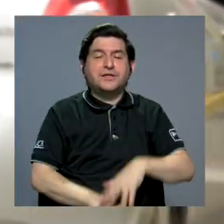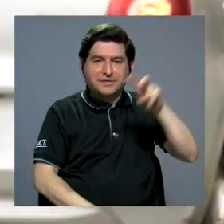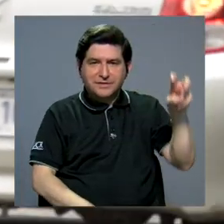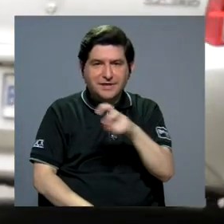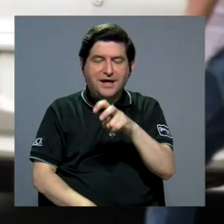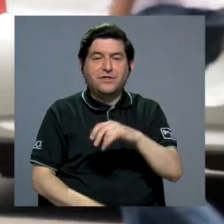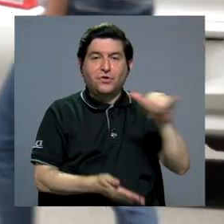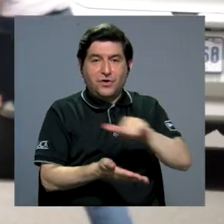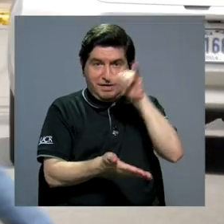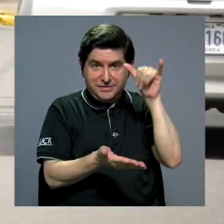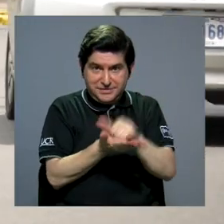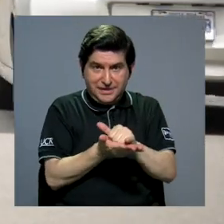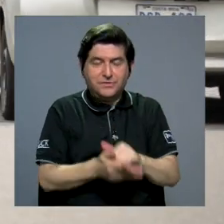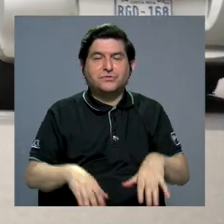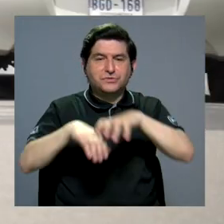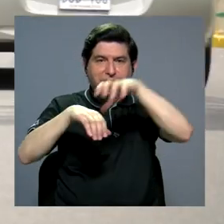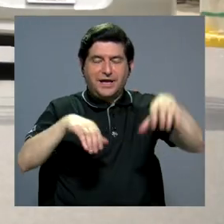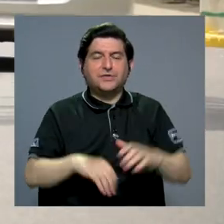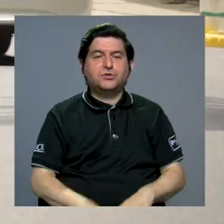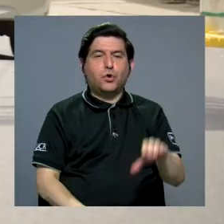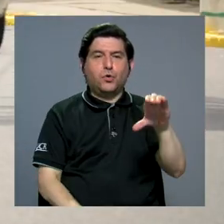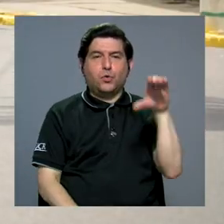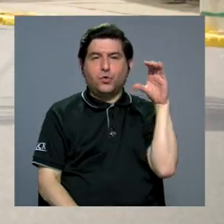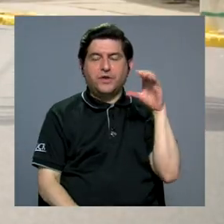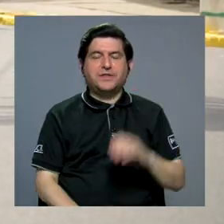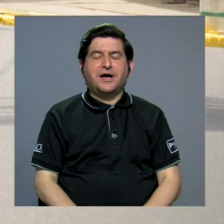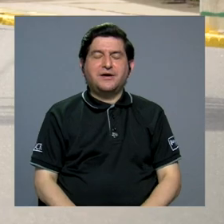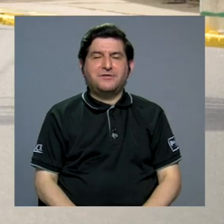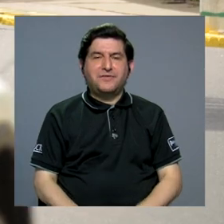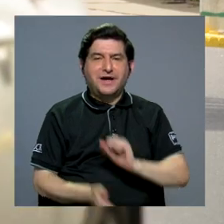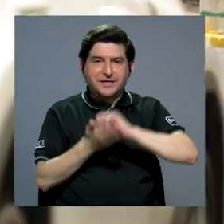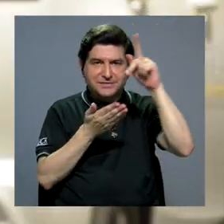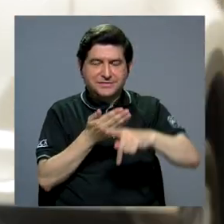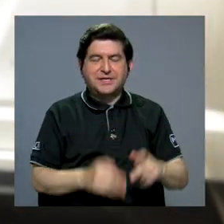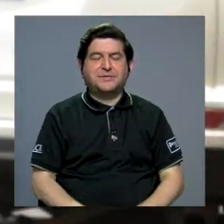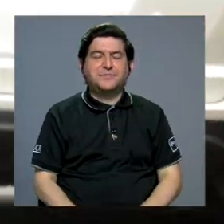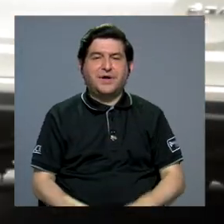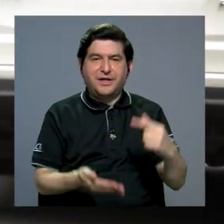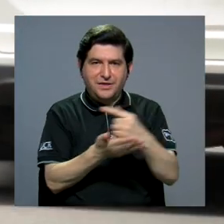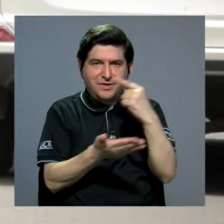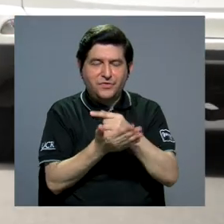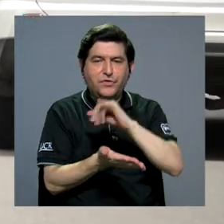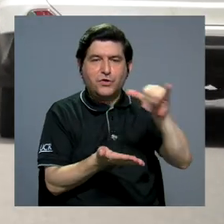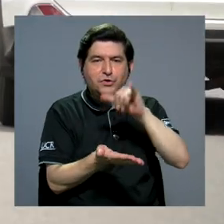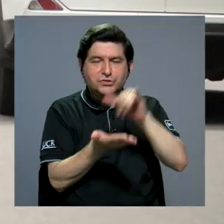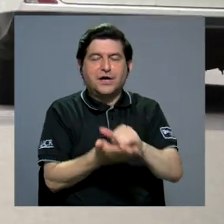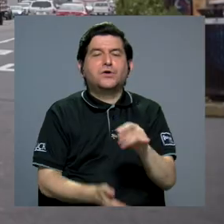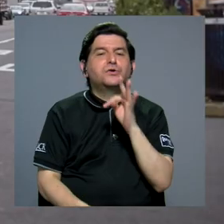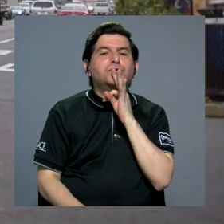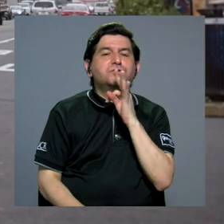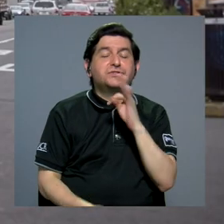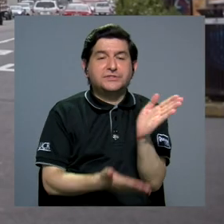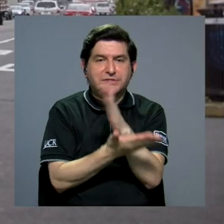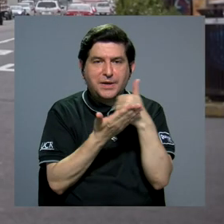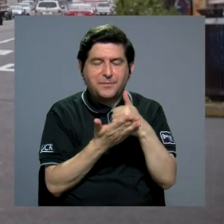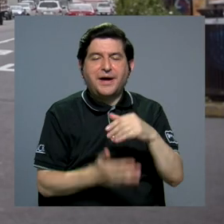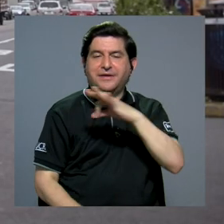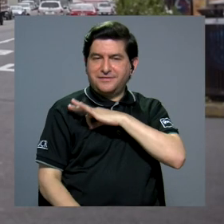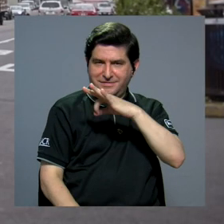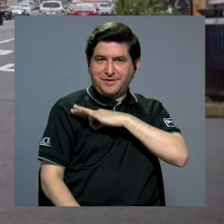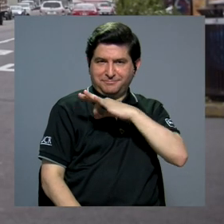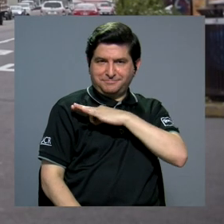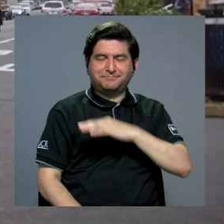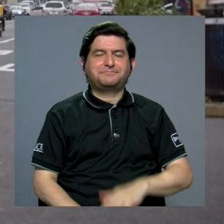provincia de San José, cantones como Curridabat, Montes de Oca, Goicoechea, San José y Tibás serán parte de los